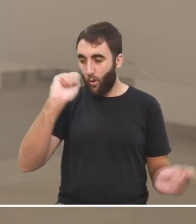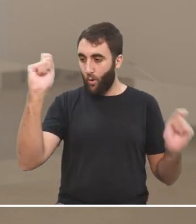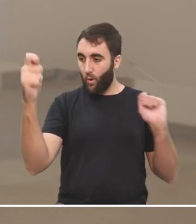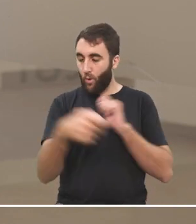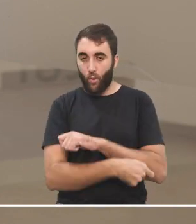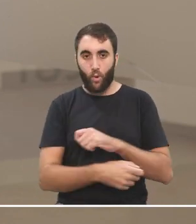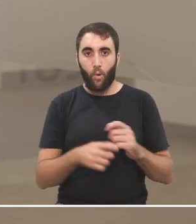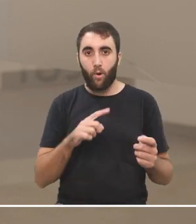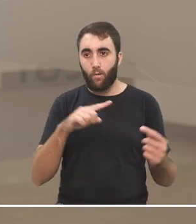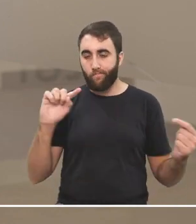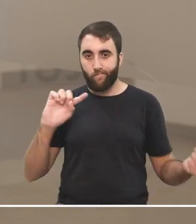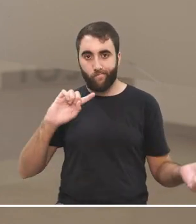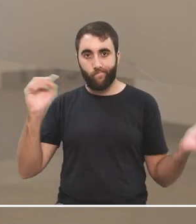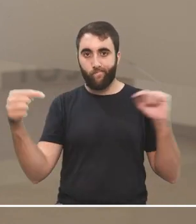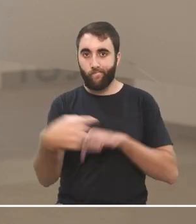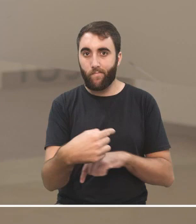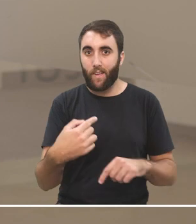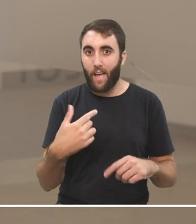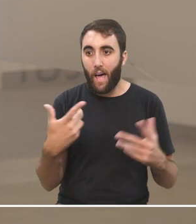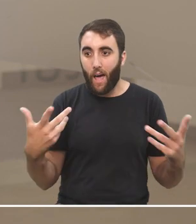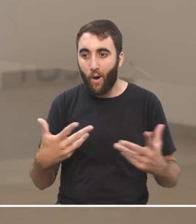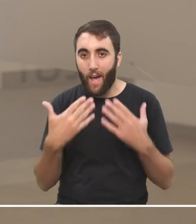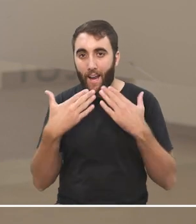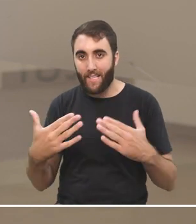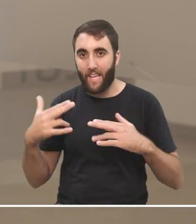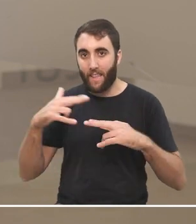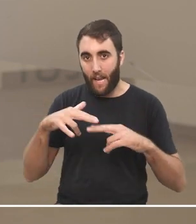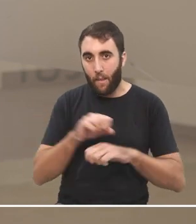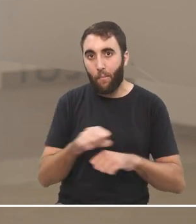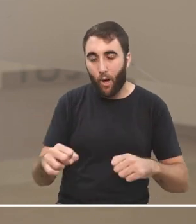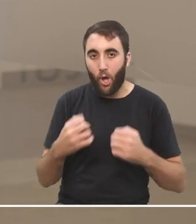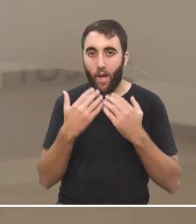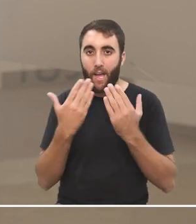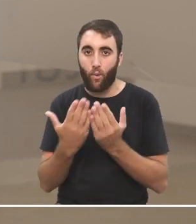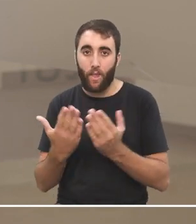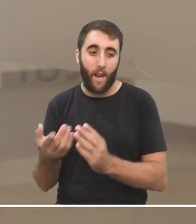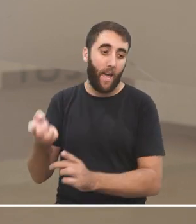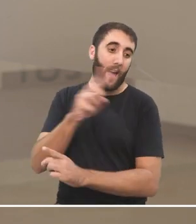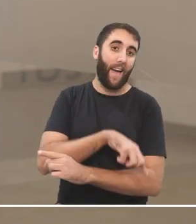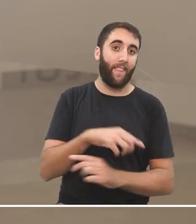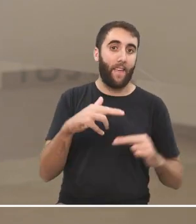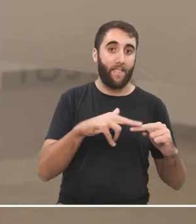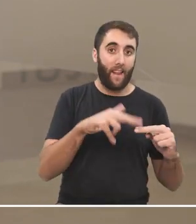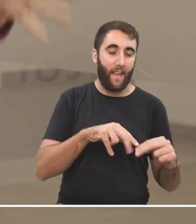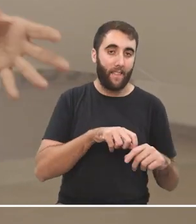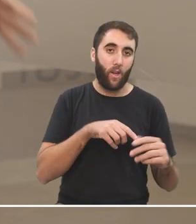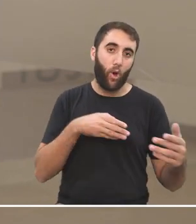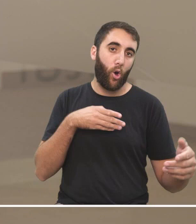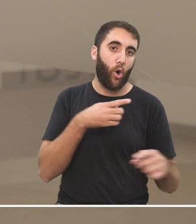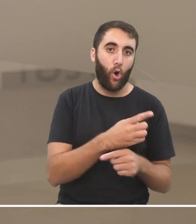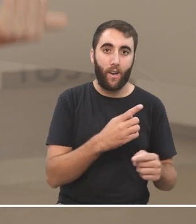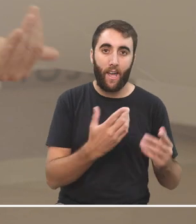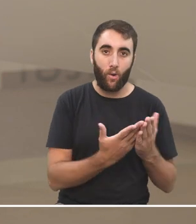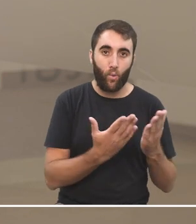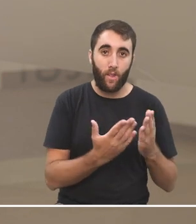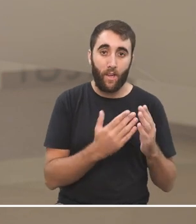internet es la que posibilita que exista la relación de aprendizaje, cuando antes era algo que perturbaba, o sea,